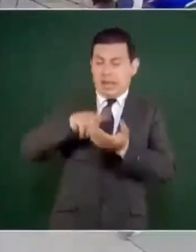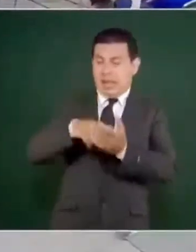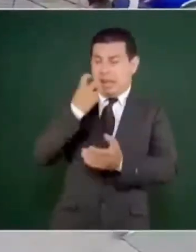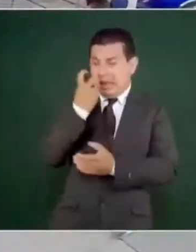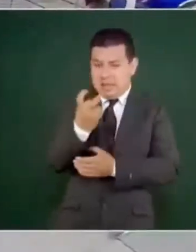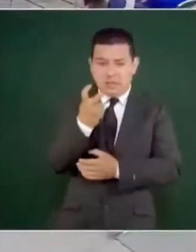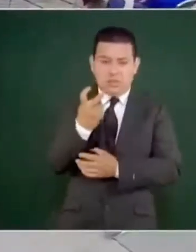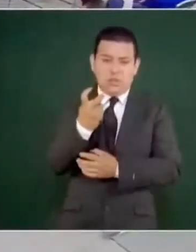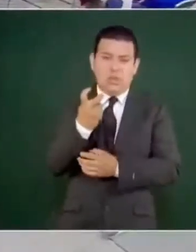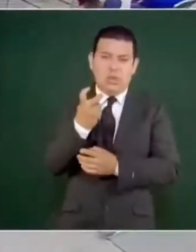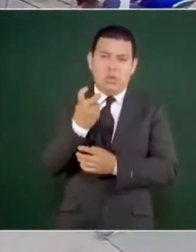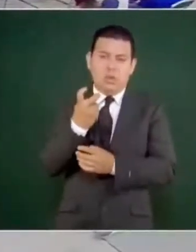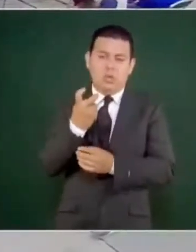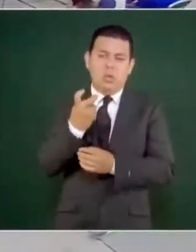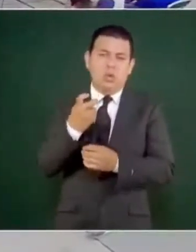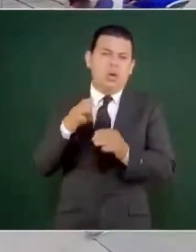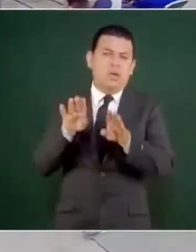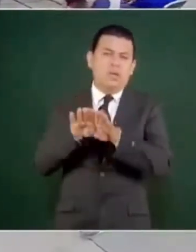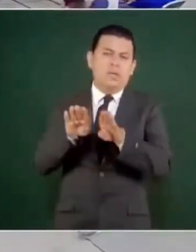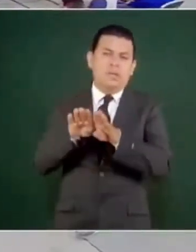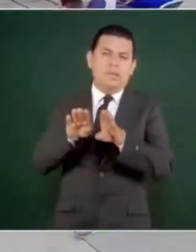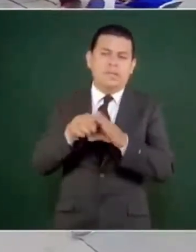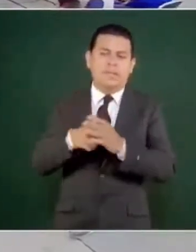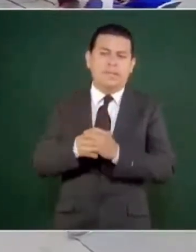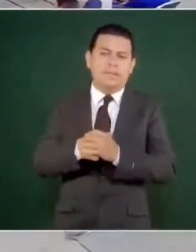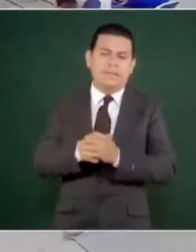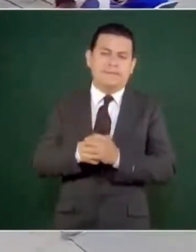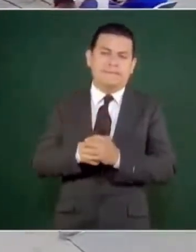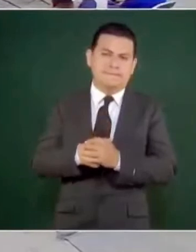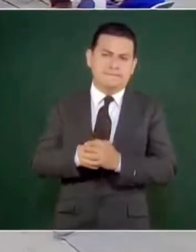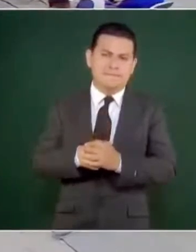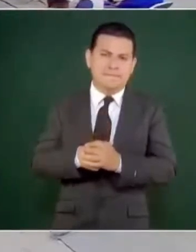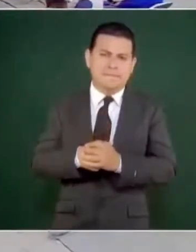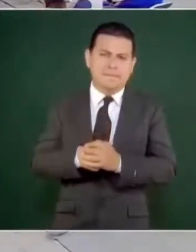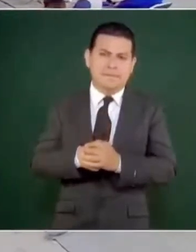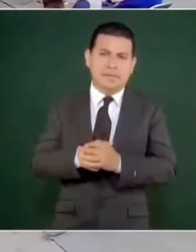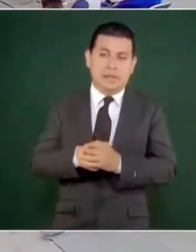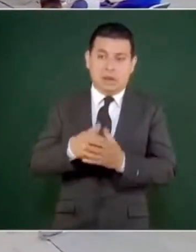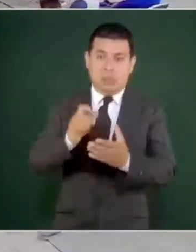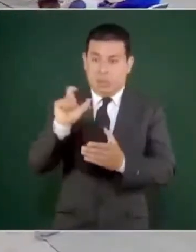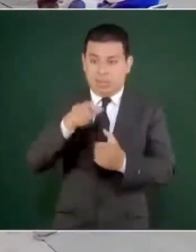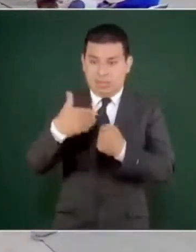en época de elecciones,